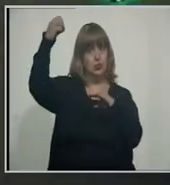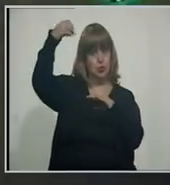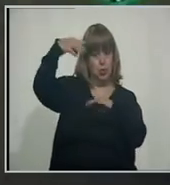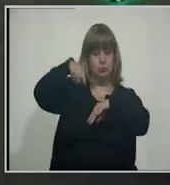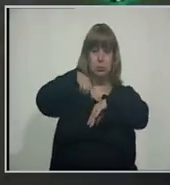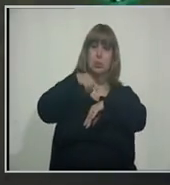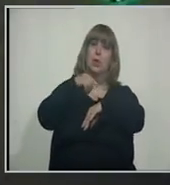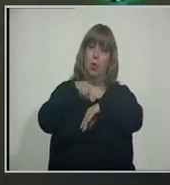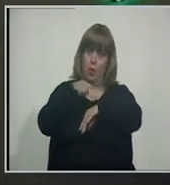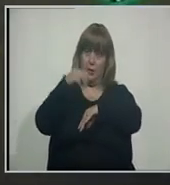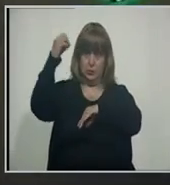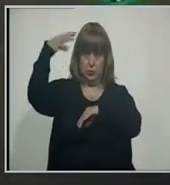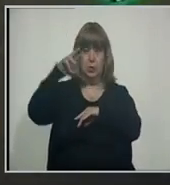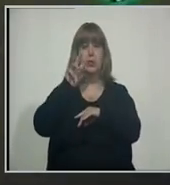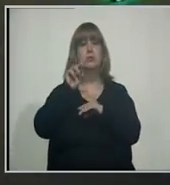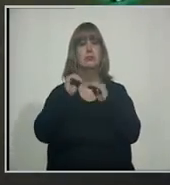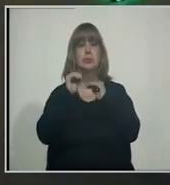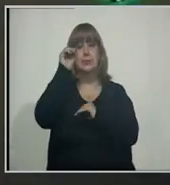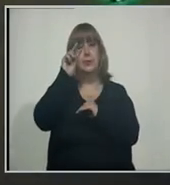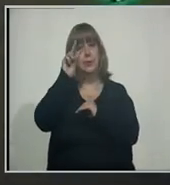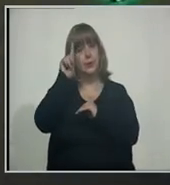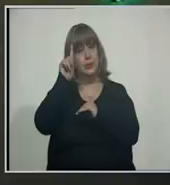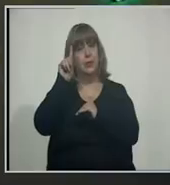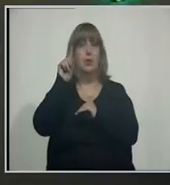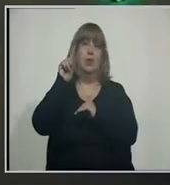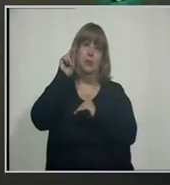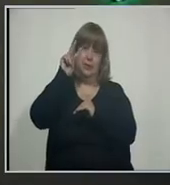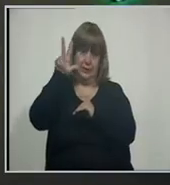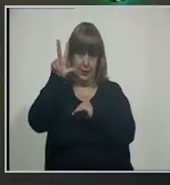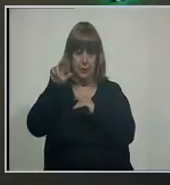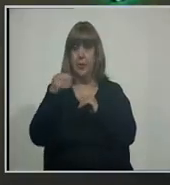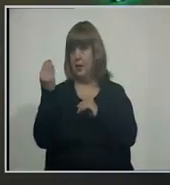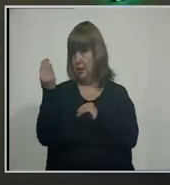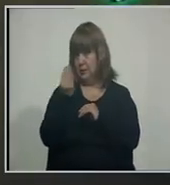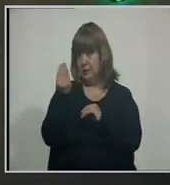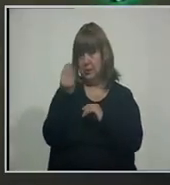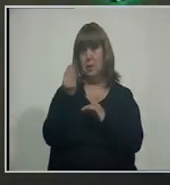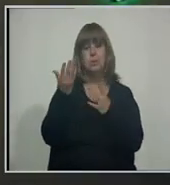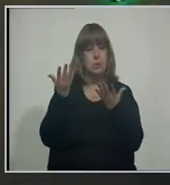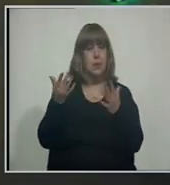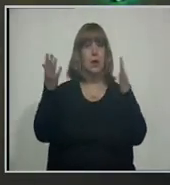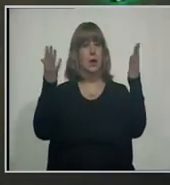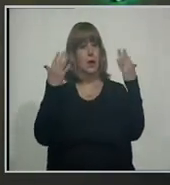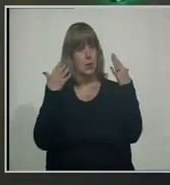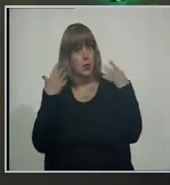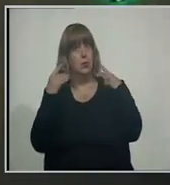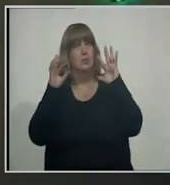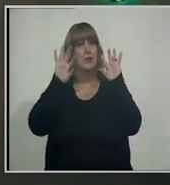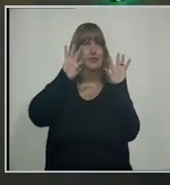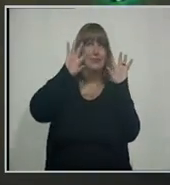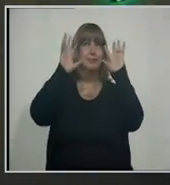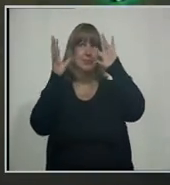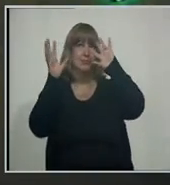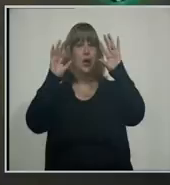21 y 23, la máxima pronosticada para el día viernes. Y para el sábado esperamos tiempo templado e inestable, la